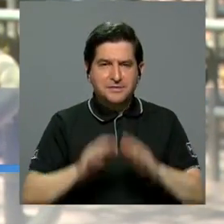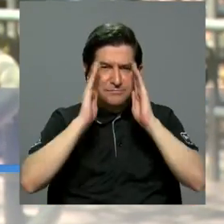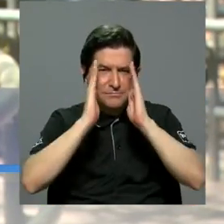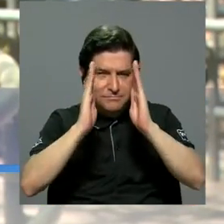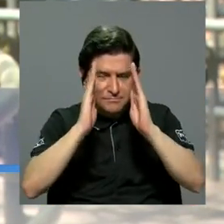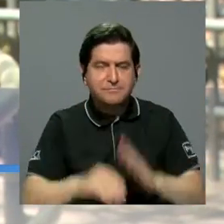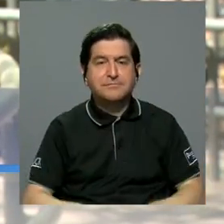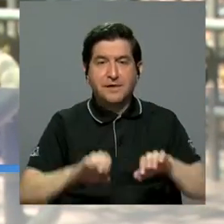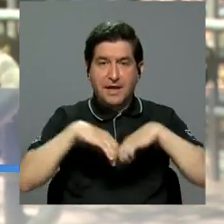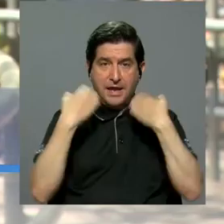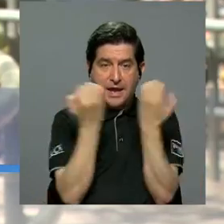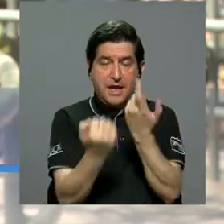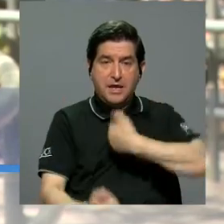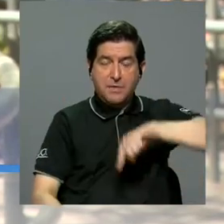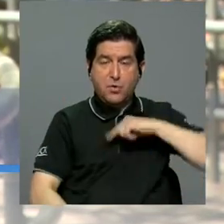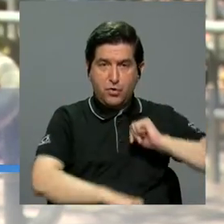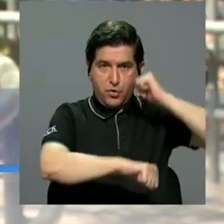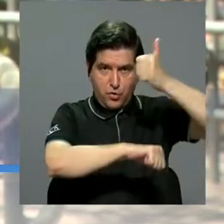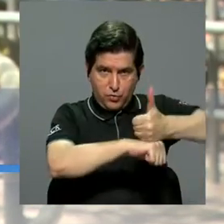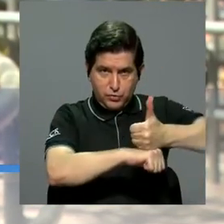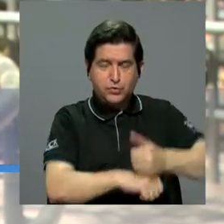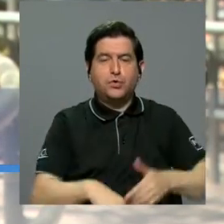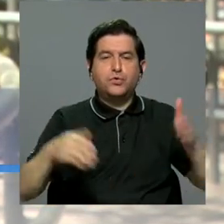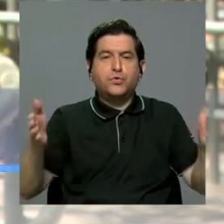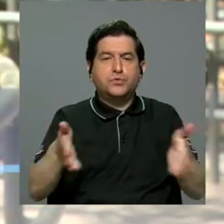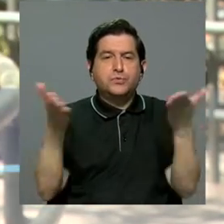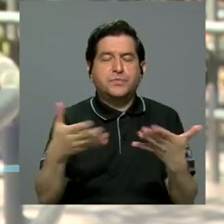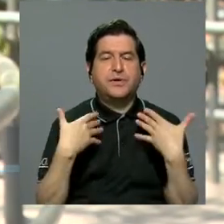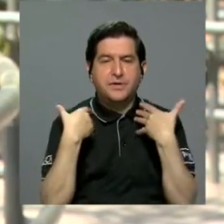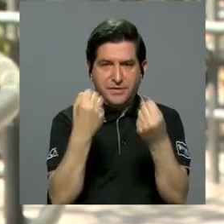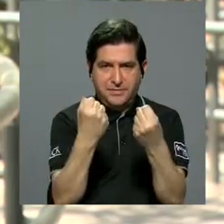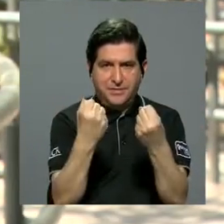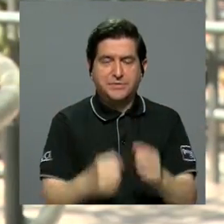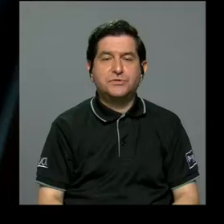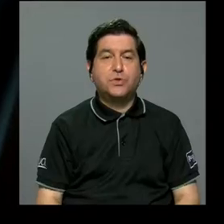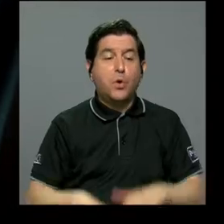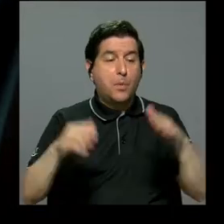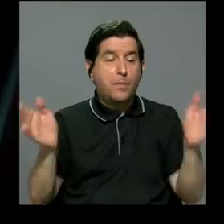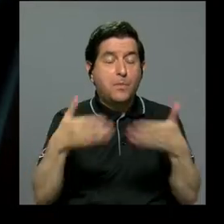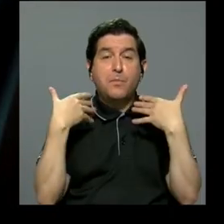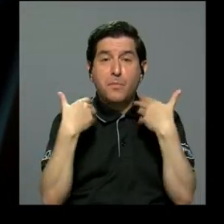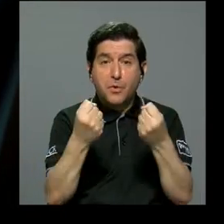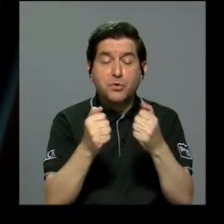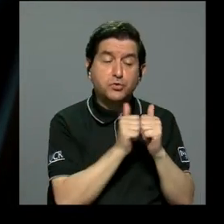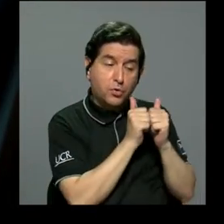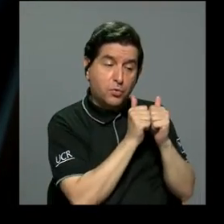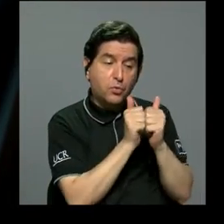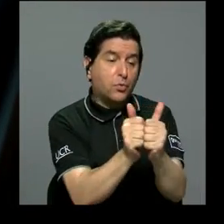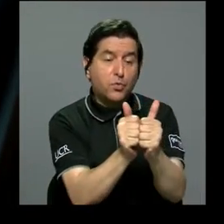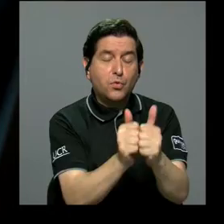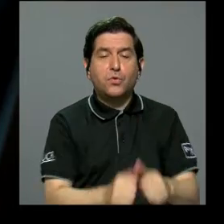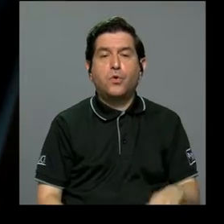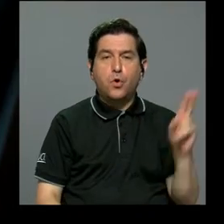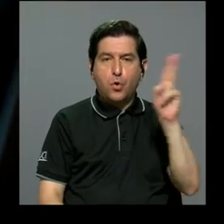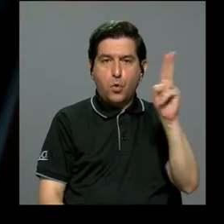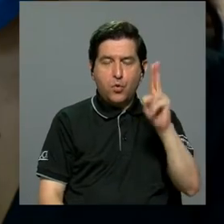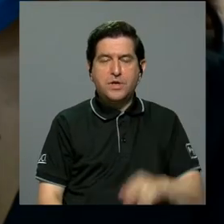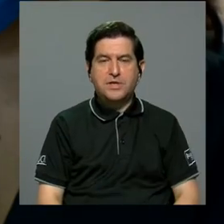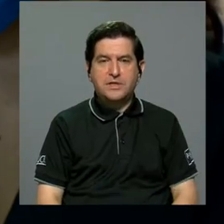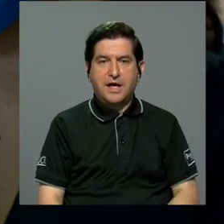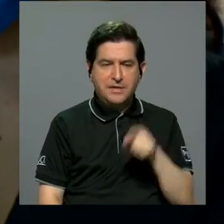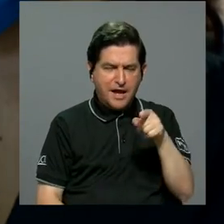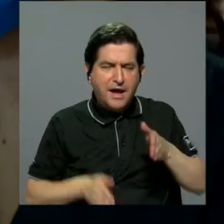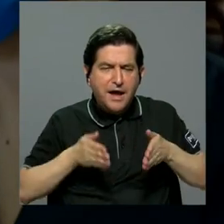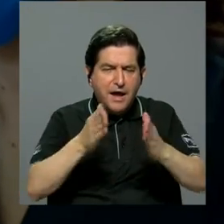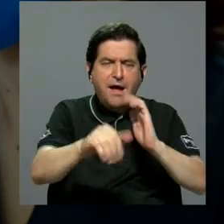del equipo que nosotros constituimos como promoción de la salud. Entonces, promoción de la salud da el acompañamiento para que las unidades define